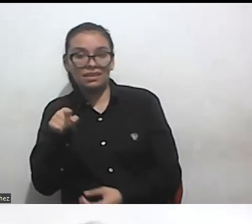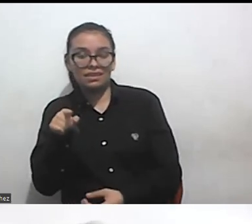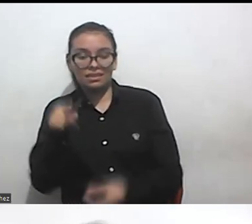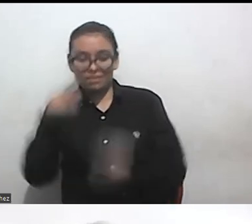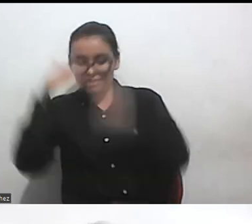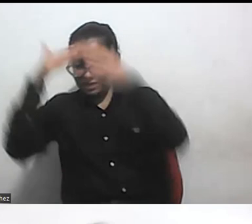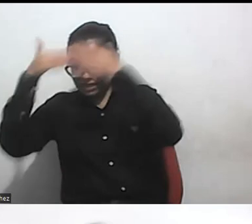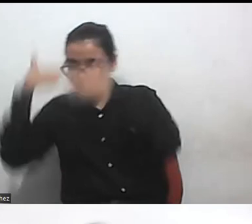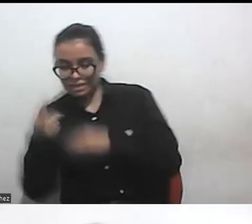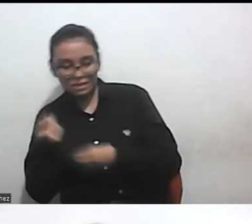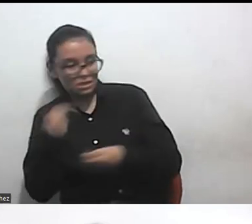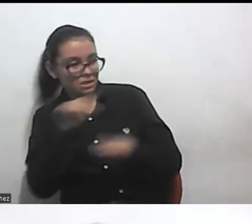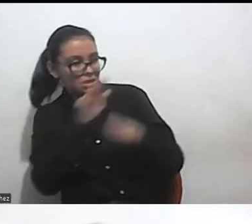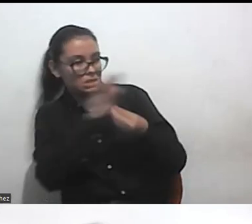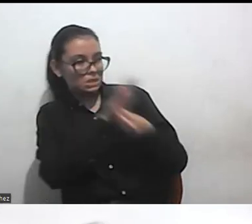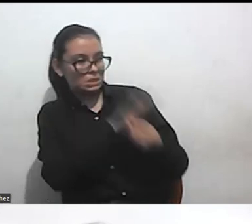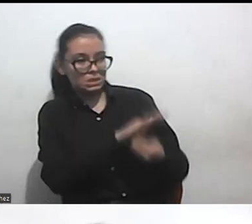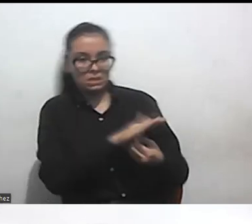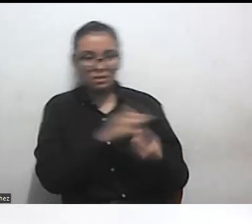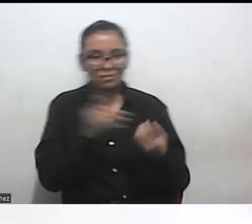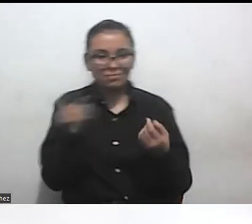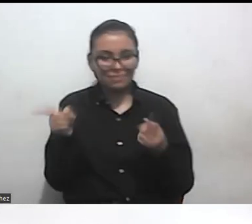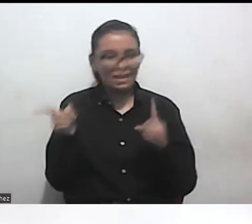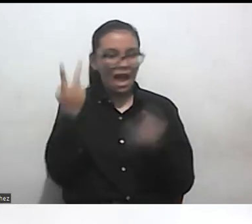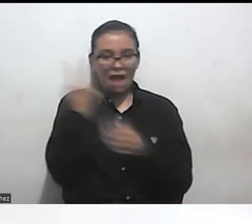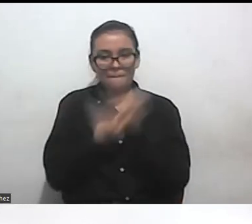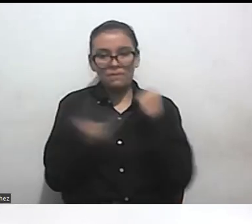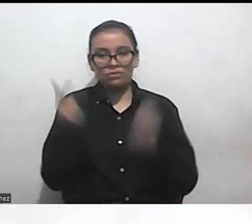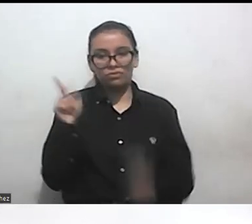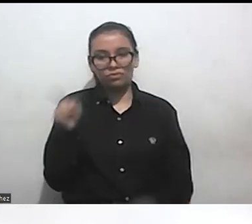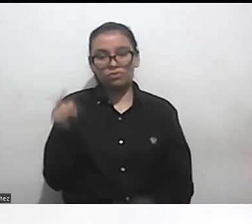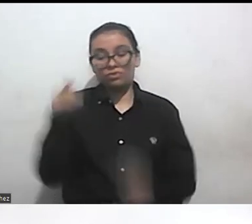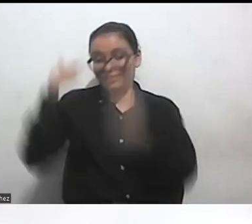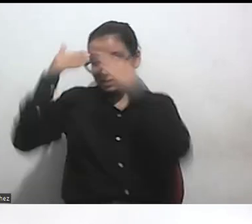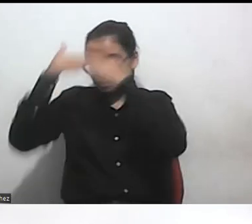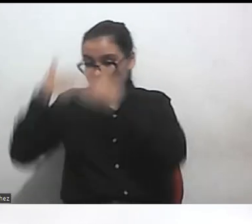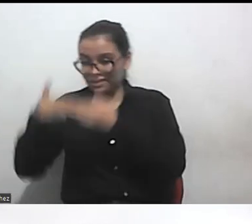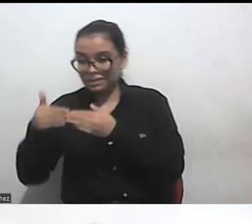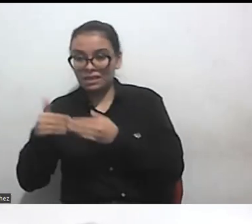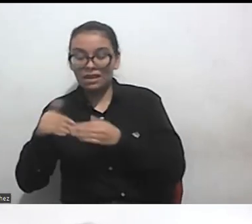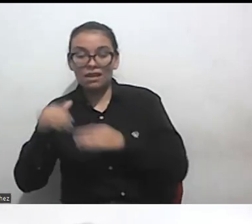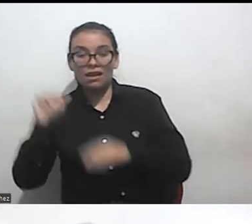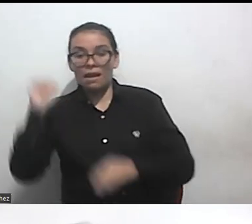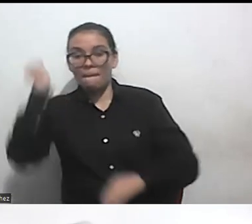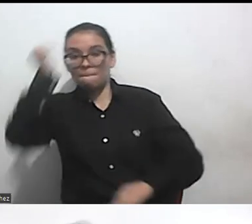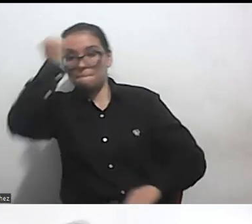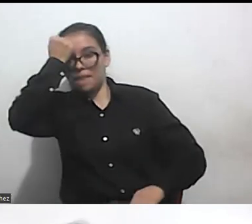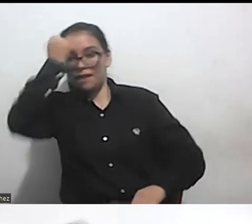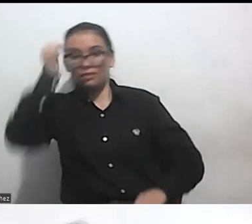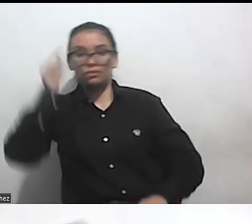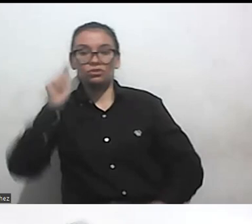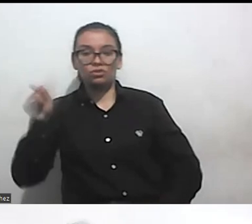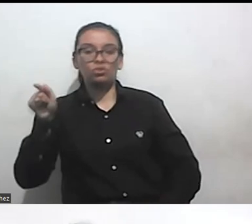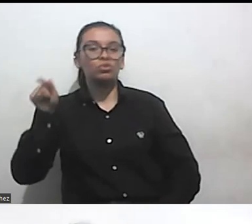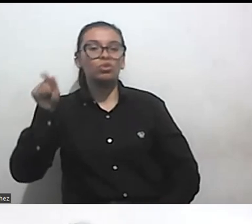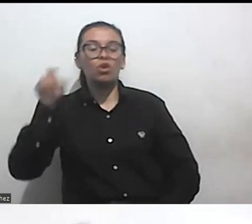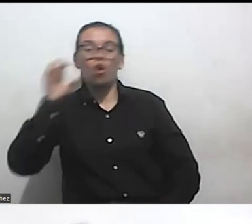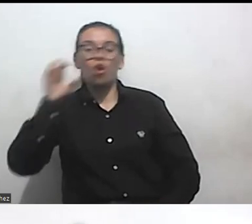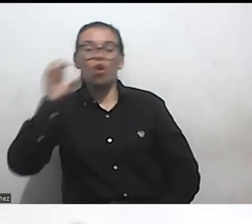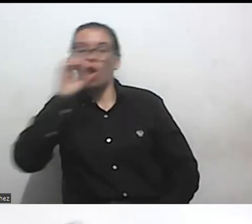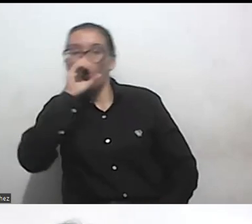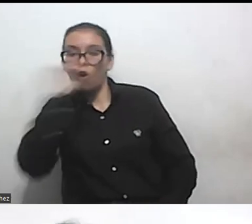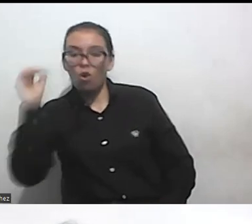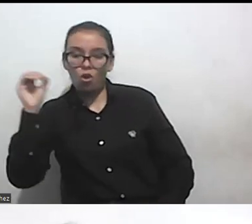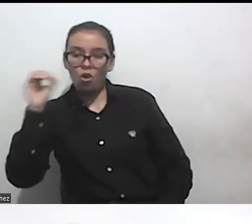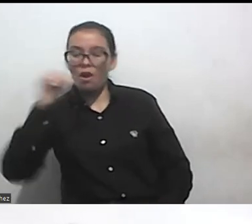el movimiento de personas con discapacidad suele ser dominado por voces de hombres blancos